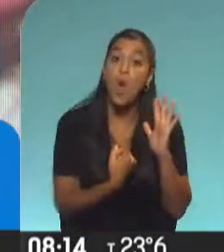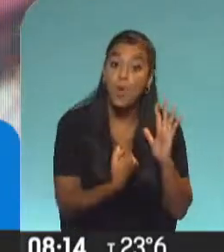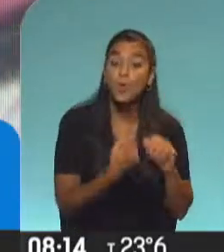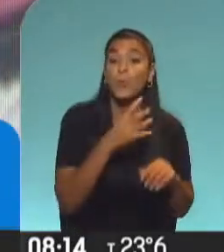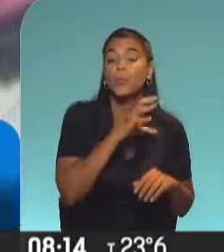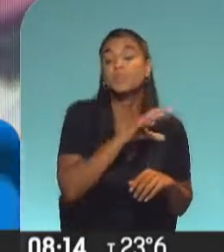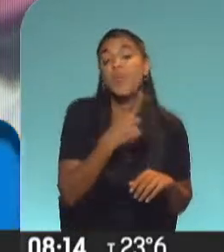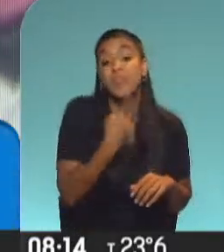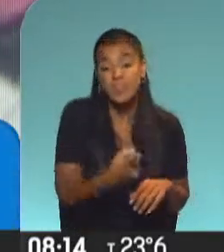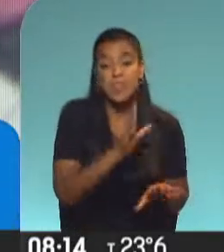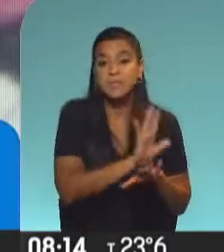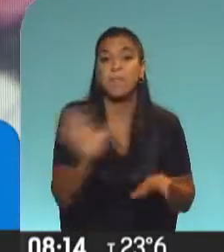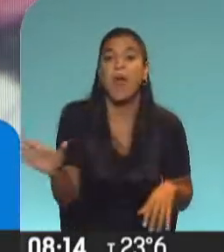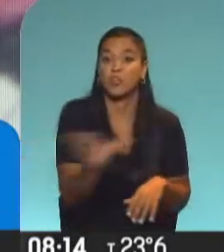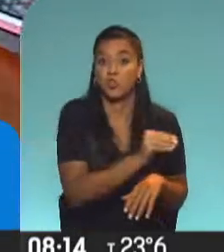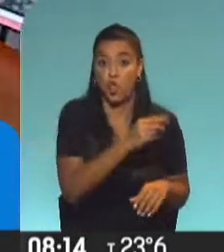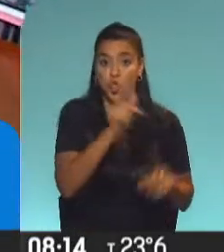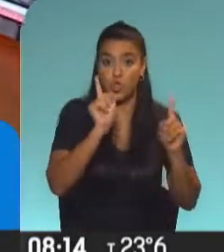vacunas están garantizadas para todos los docentes. Vero, muchas gracias. Gracias.